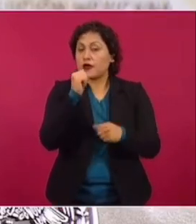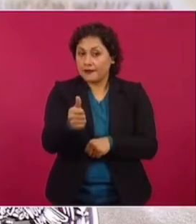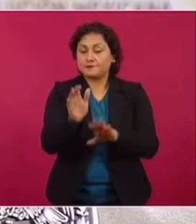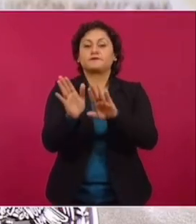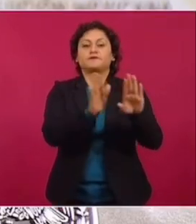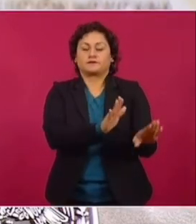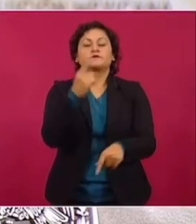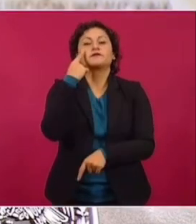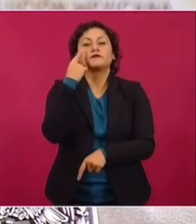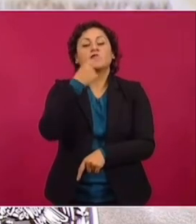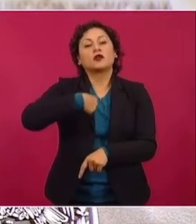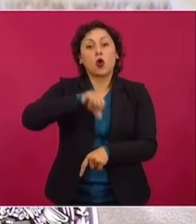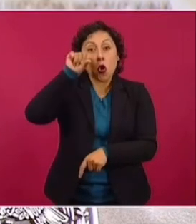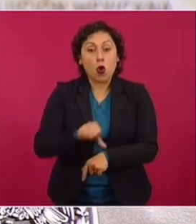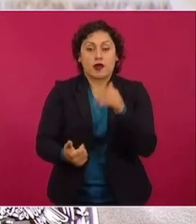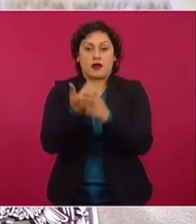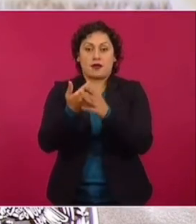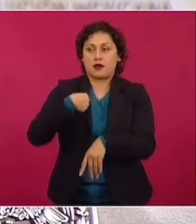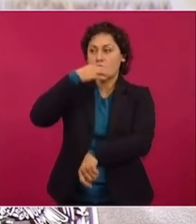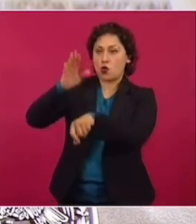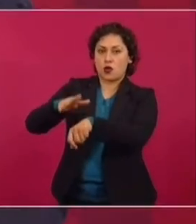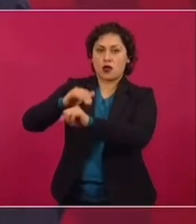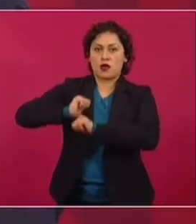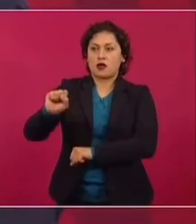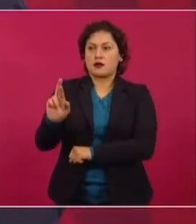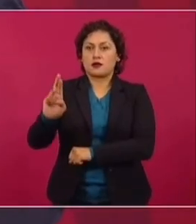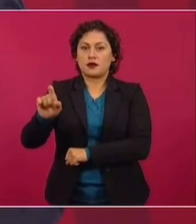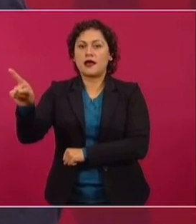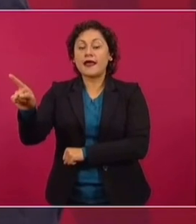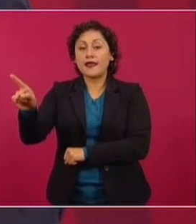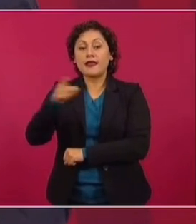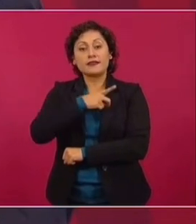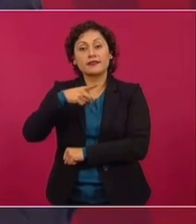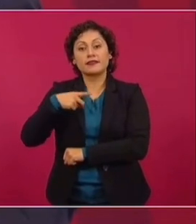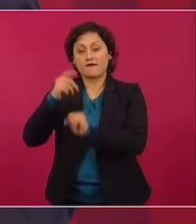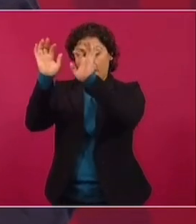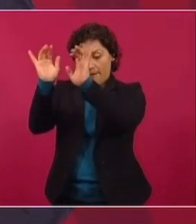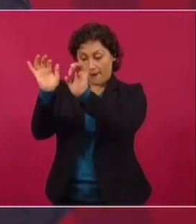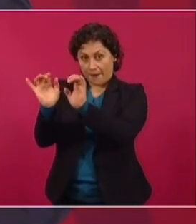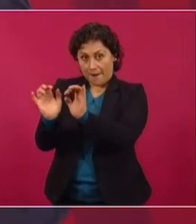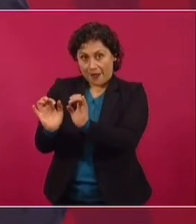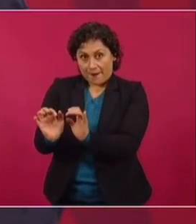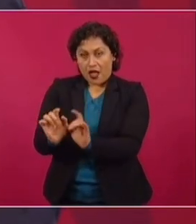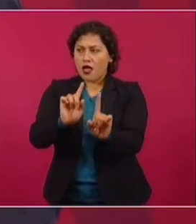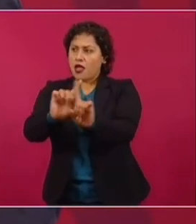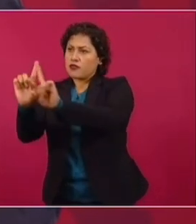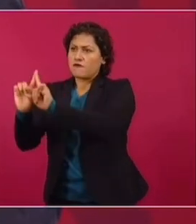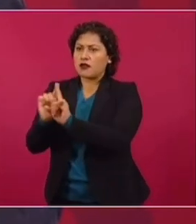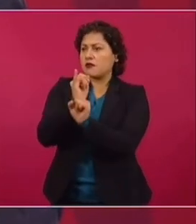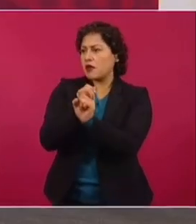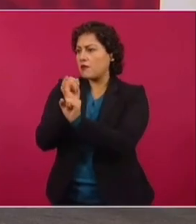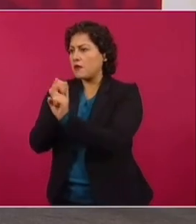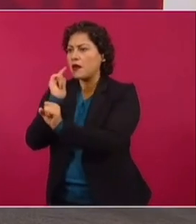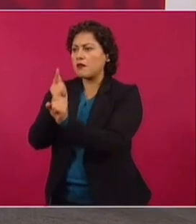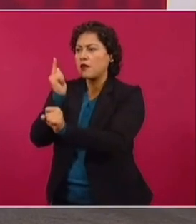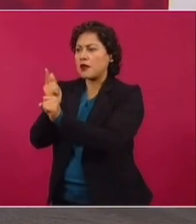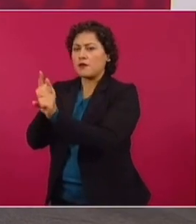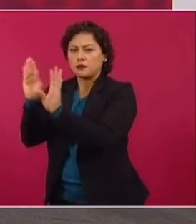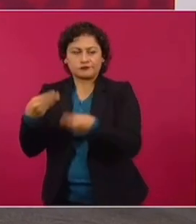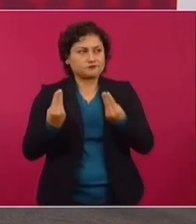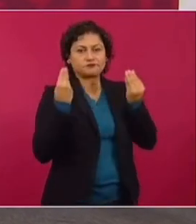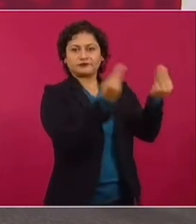le instrucciones al secretario de Relaciones Exteriores, que le envíe al señor Blinken una relación de todos los casos. Informando.